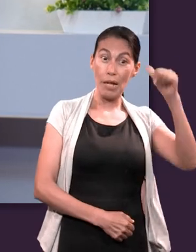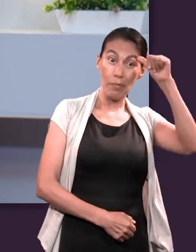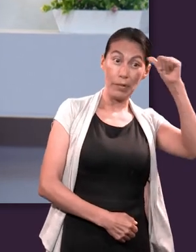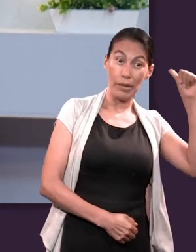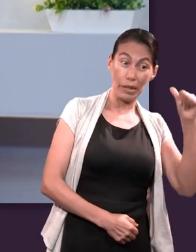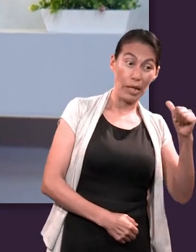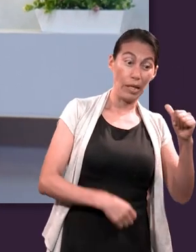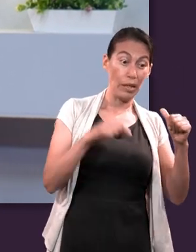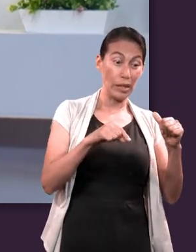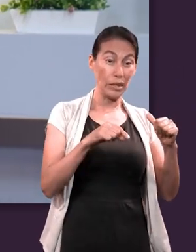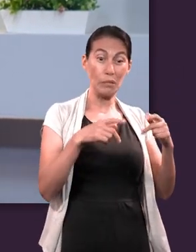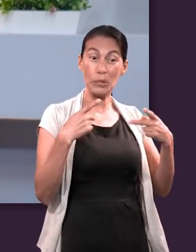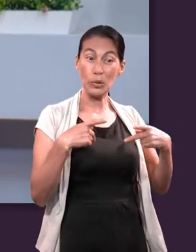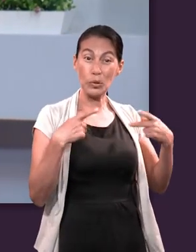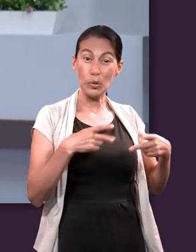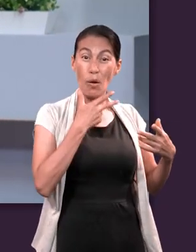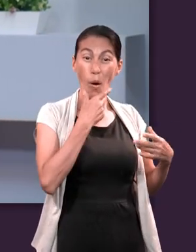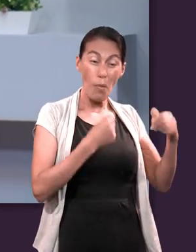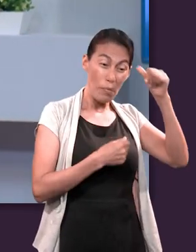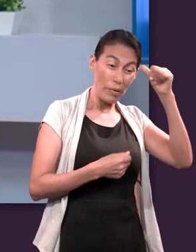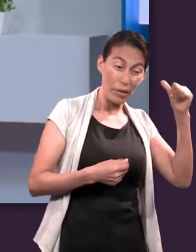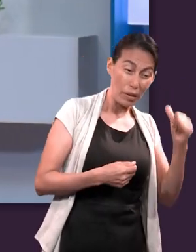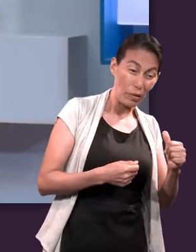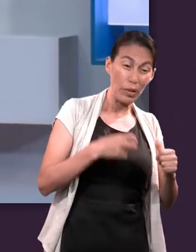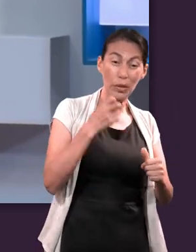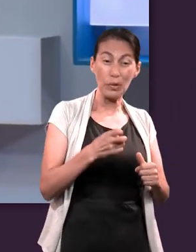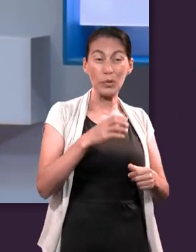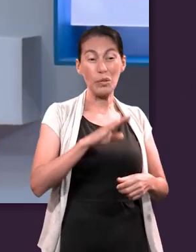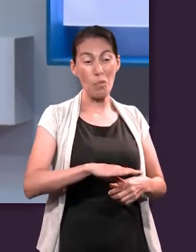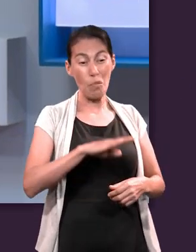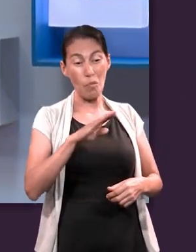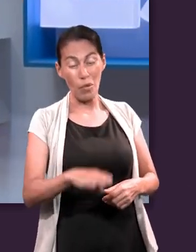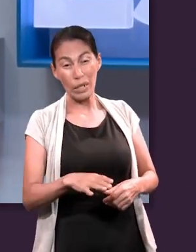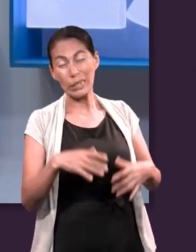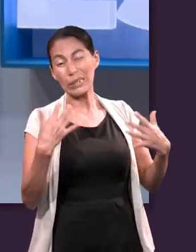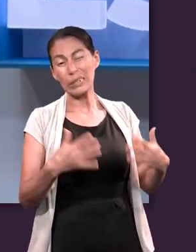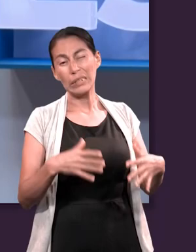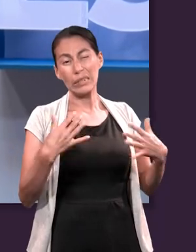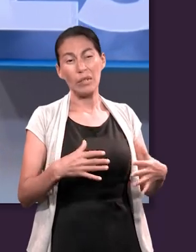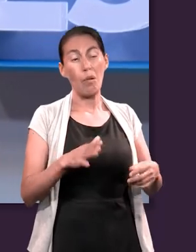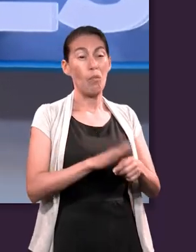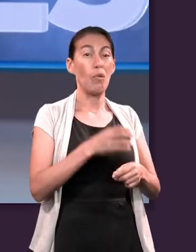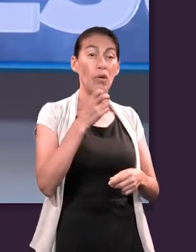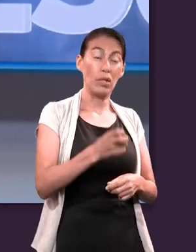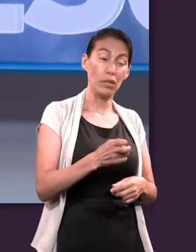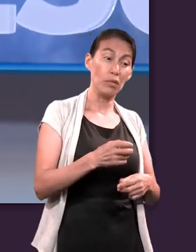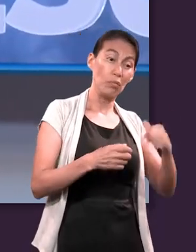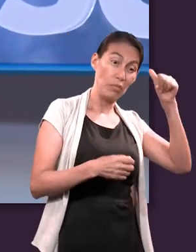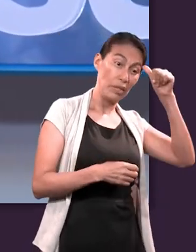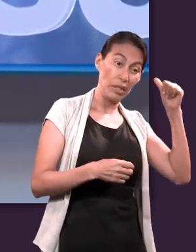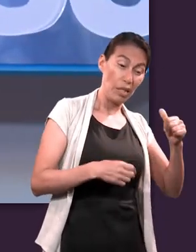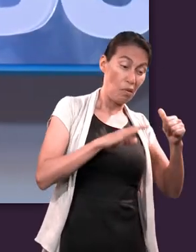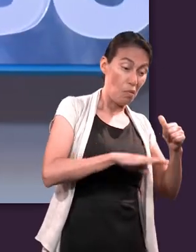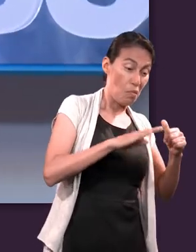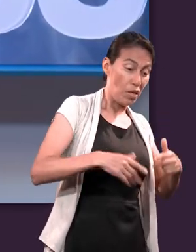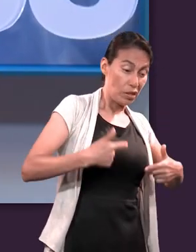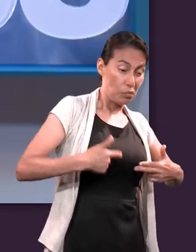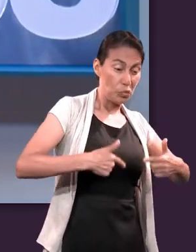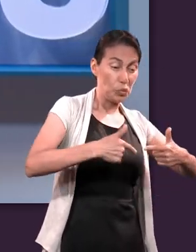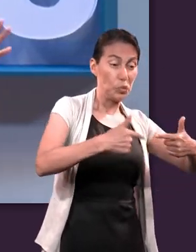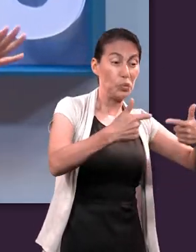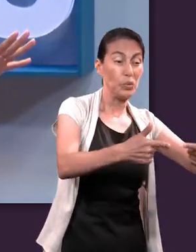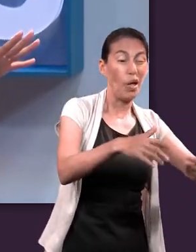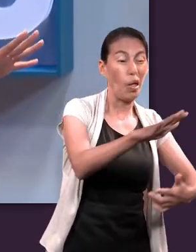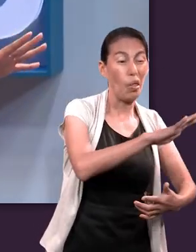Por tanto, como el pecado entrenó el mundo por hombre, y por el pecado la muerte, así la muerte pasó a